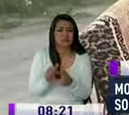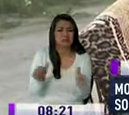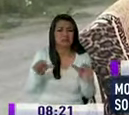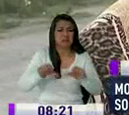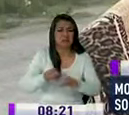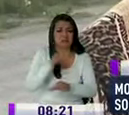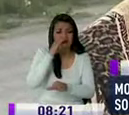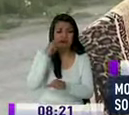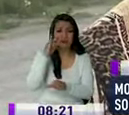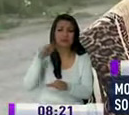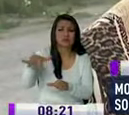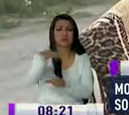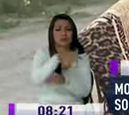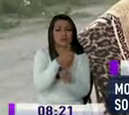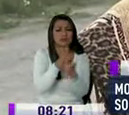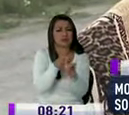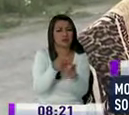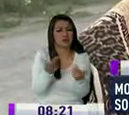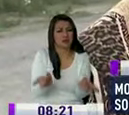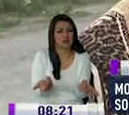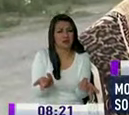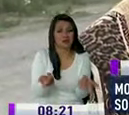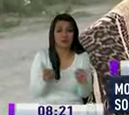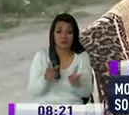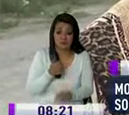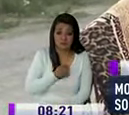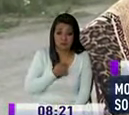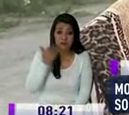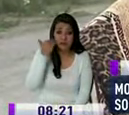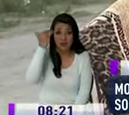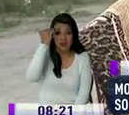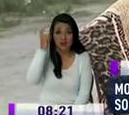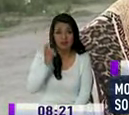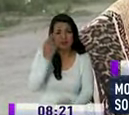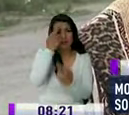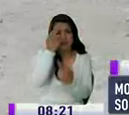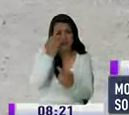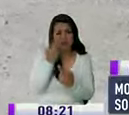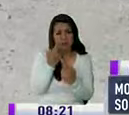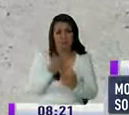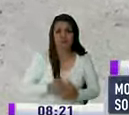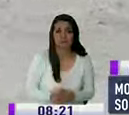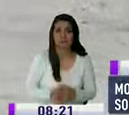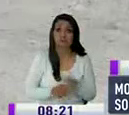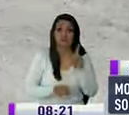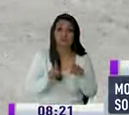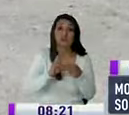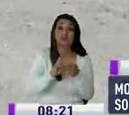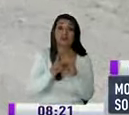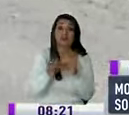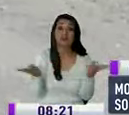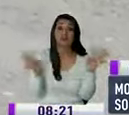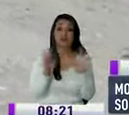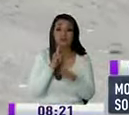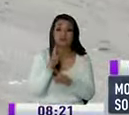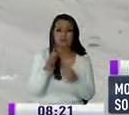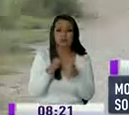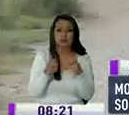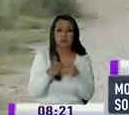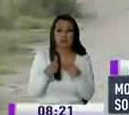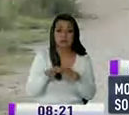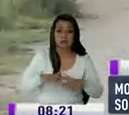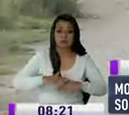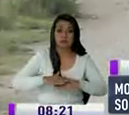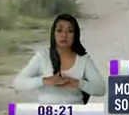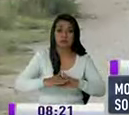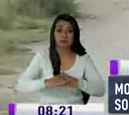por los niños que hay aquí en el vecindario también por nosotros merecemos respeto señorita varios vecinos aseguran que las irregularidades del suelo